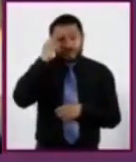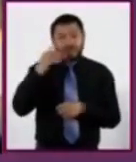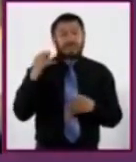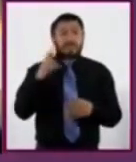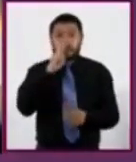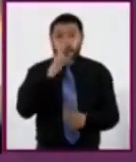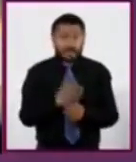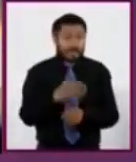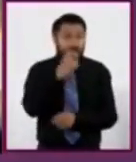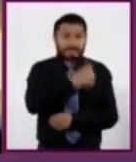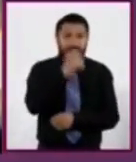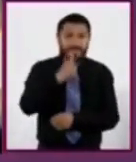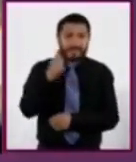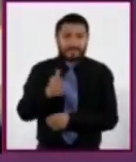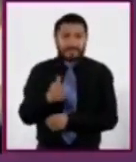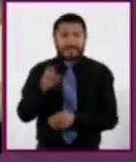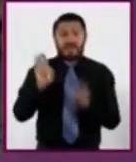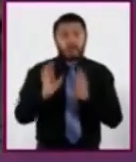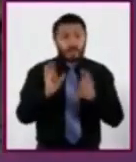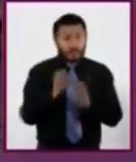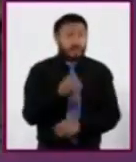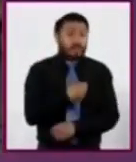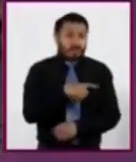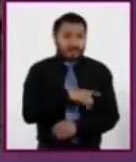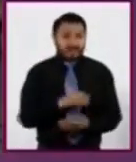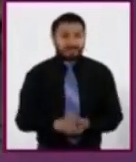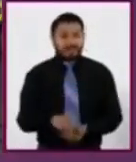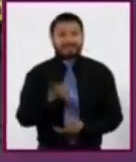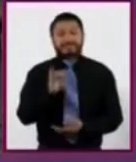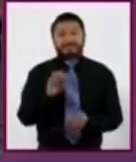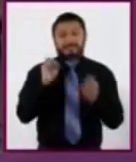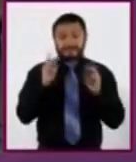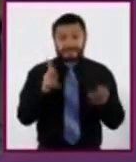responsabilidad de cada persona mantenerse sana. Eso sí.